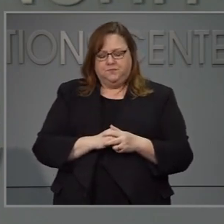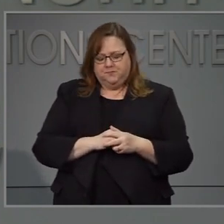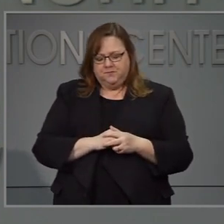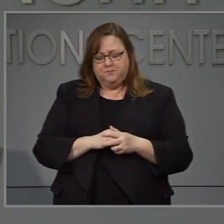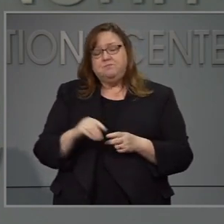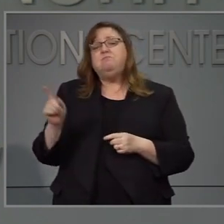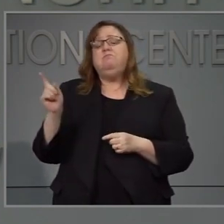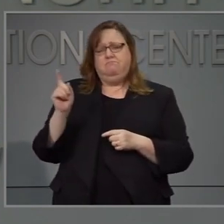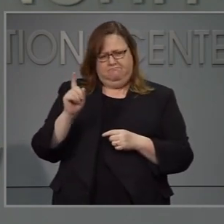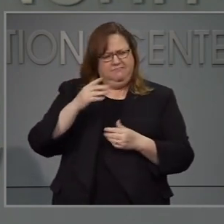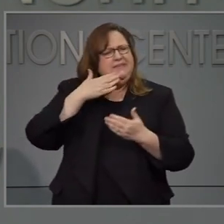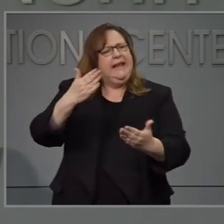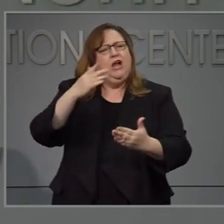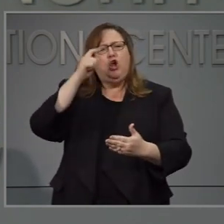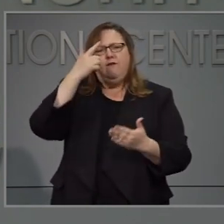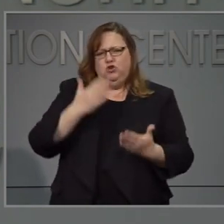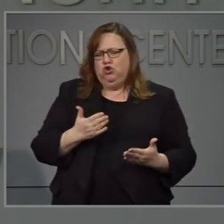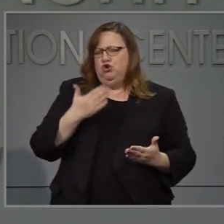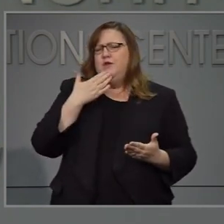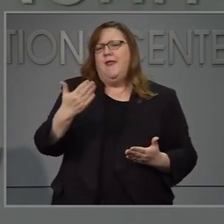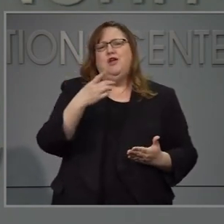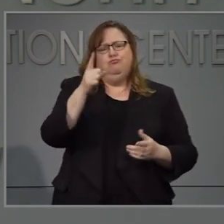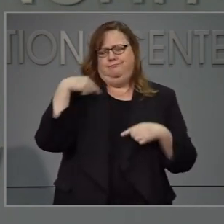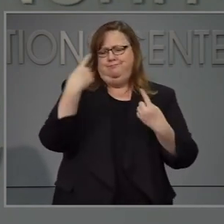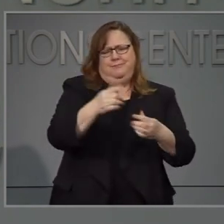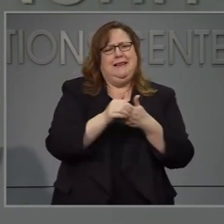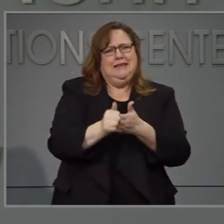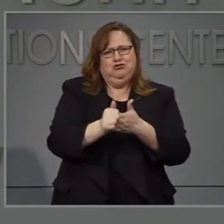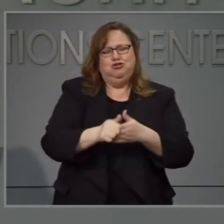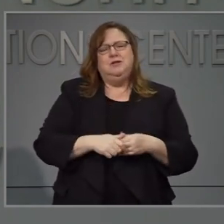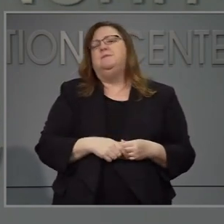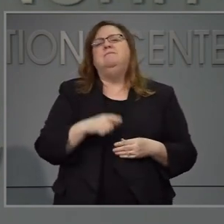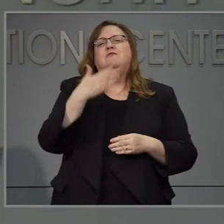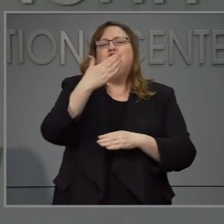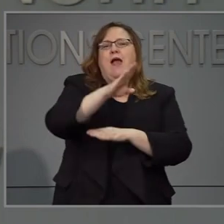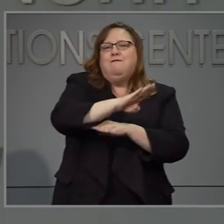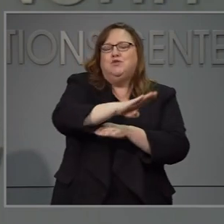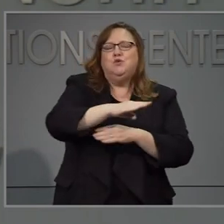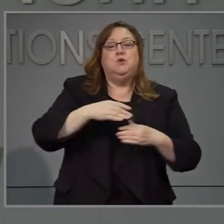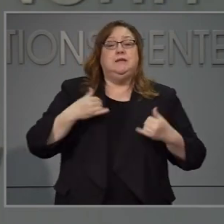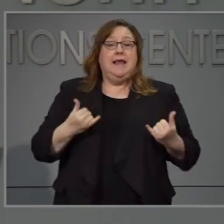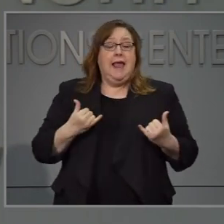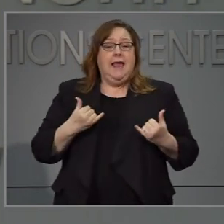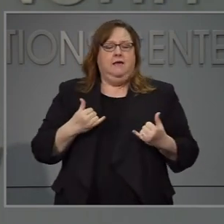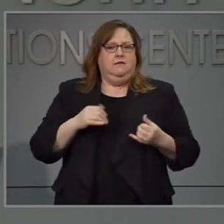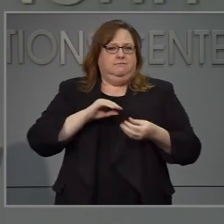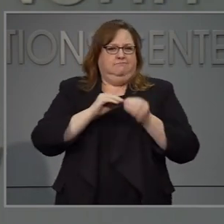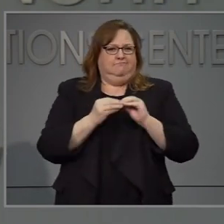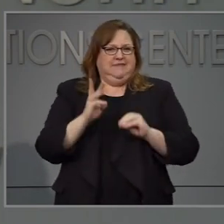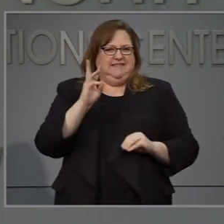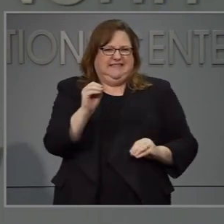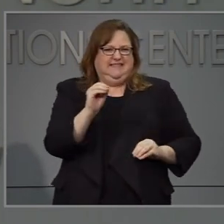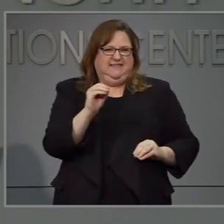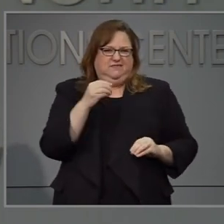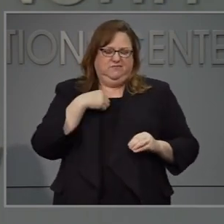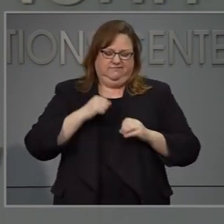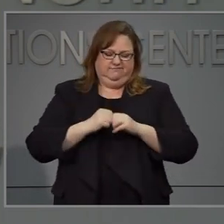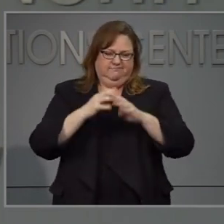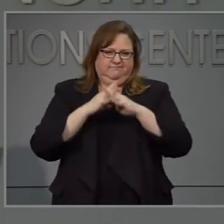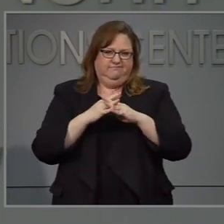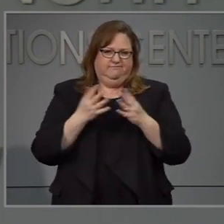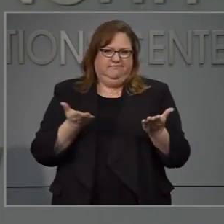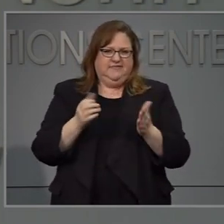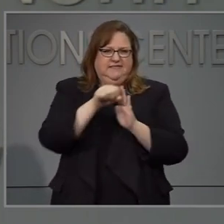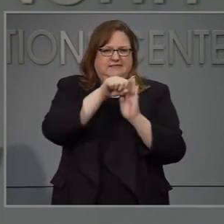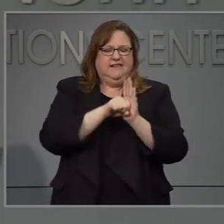Gracias, gobernador y gracias por su liderazgo. Muy buenas tardes. El día de hoy es el día número sesenta de que se activó el